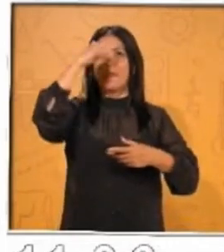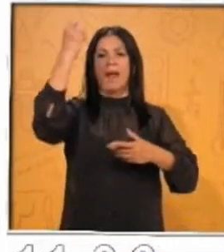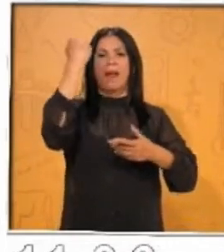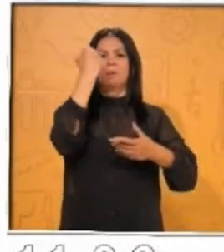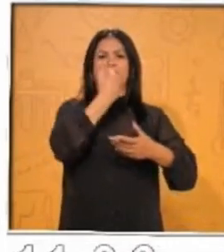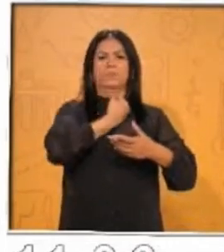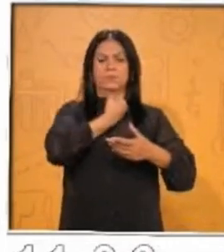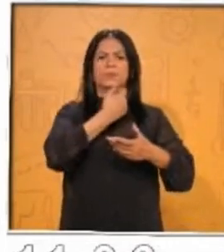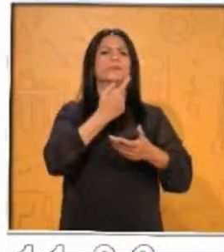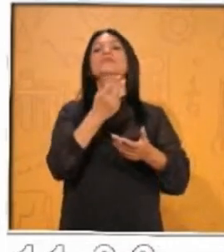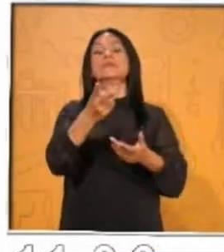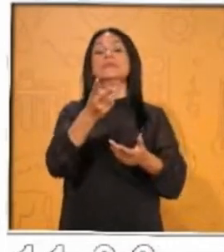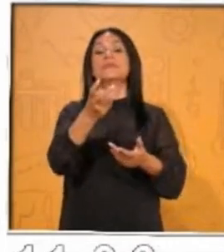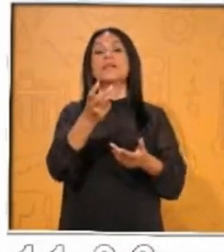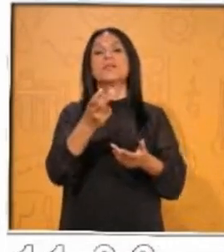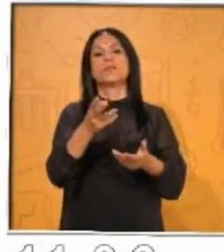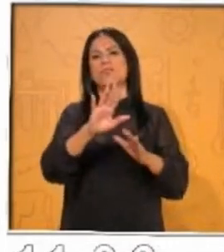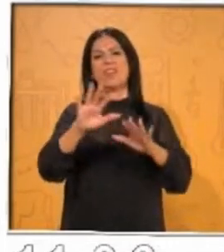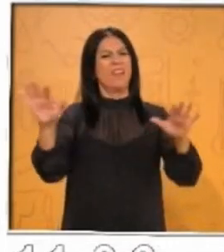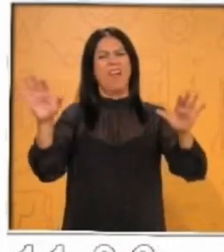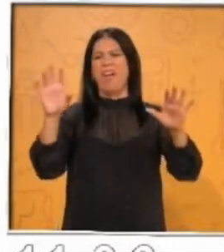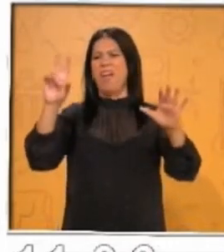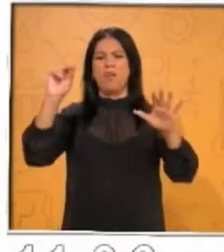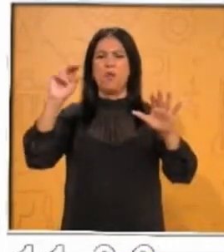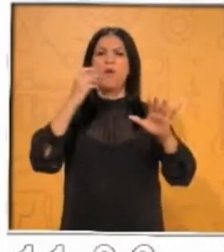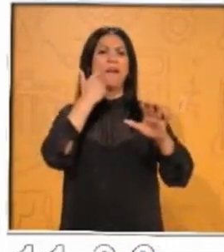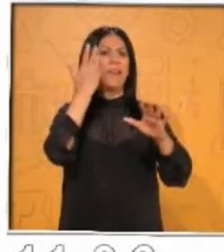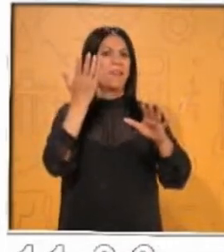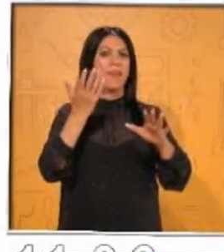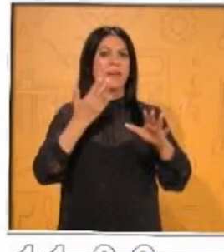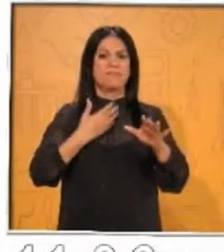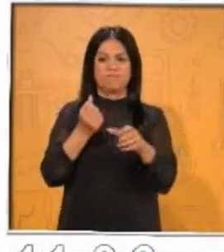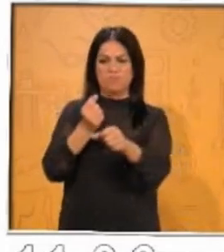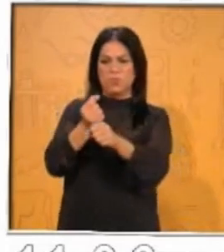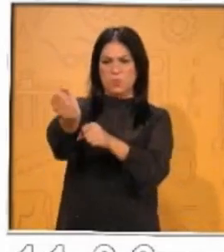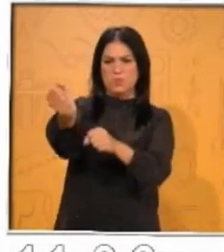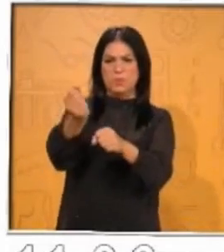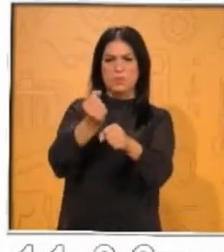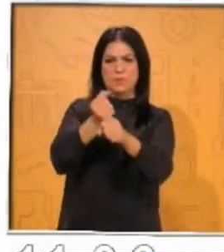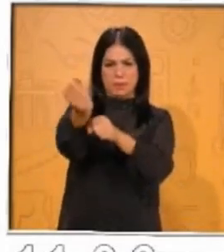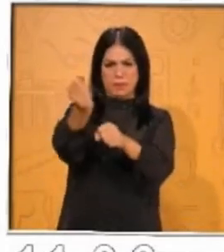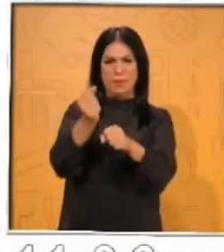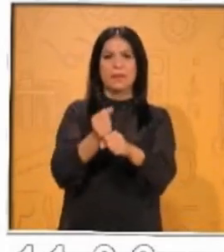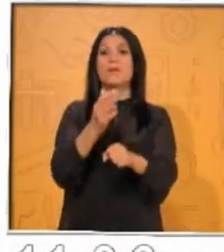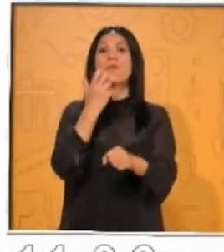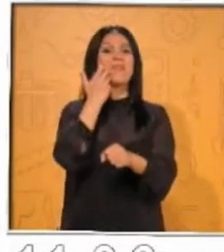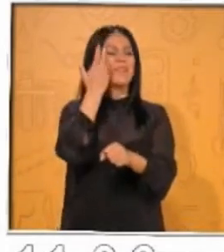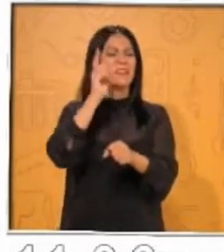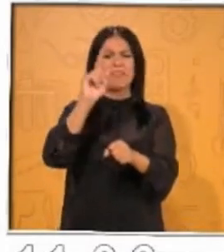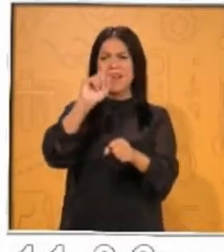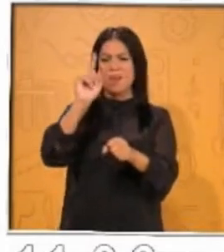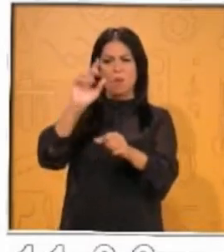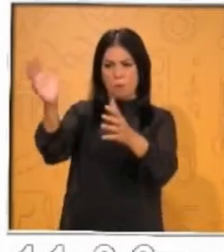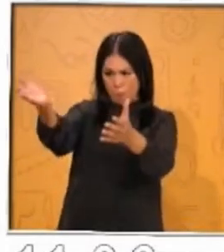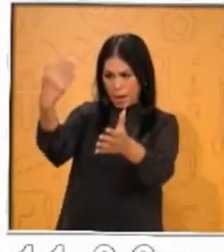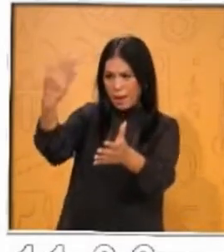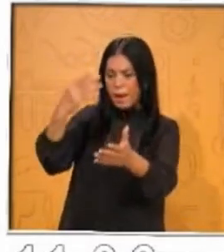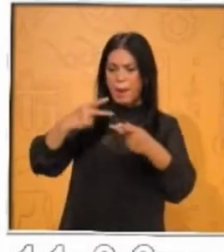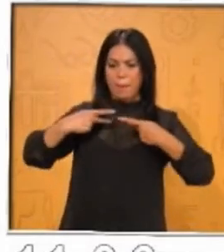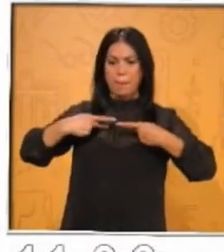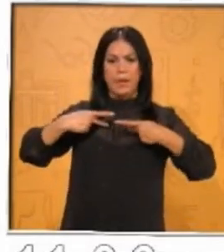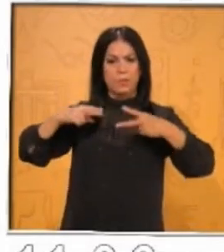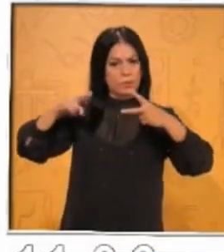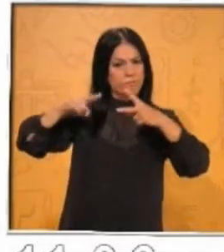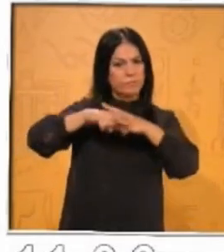cansado de esta terrible opresión, decidió luchar por la libertad de su pueblo. El cacique tenía una